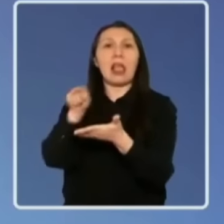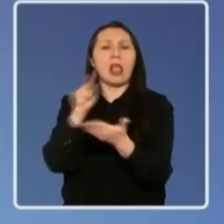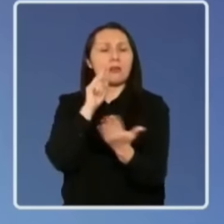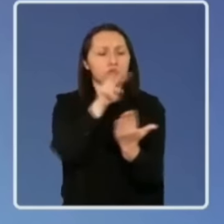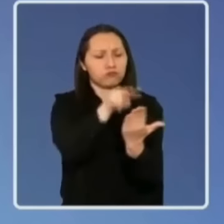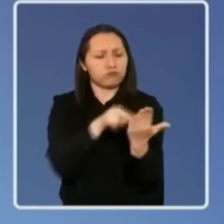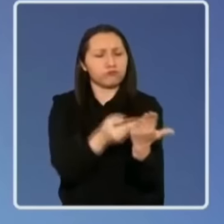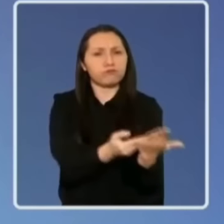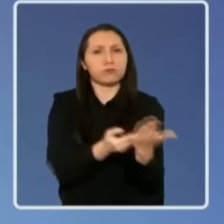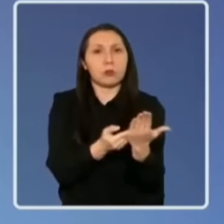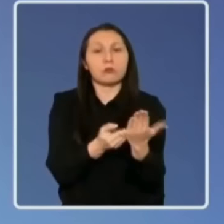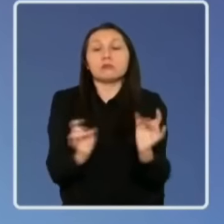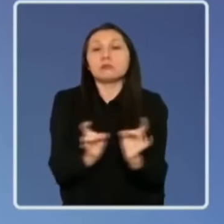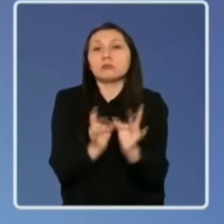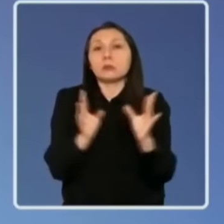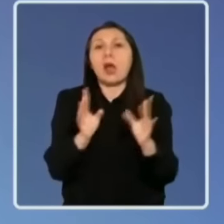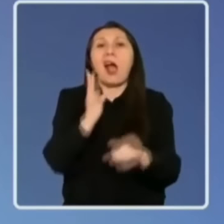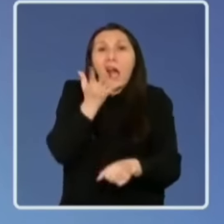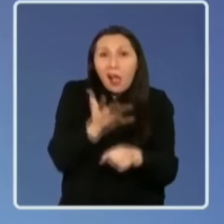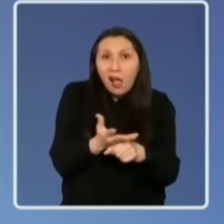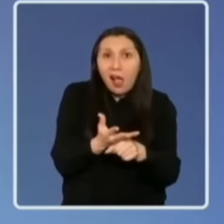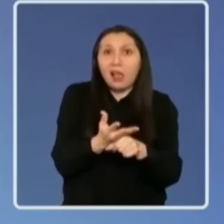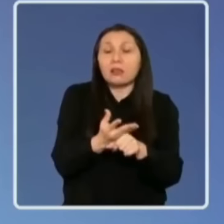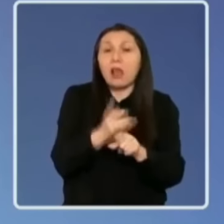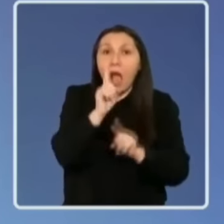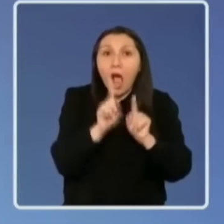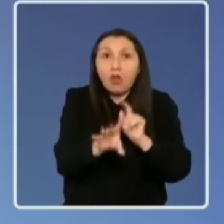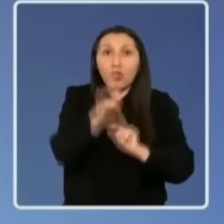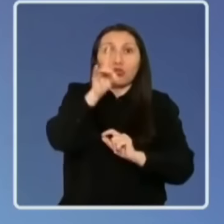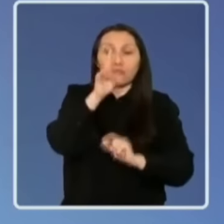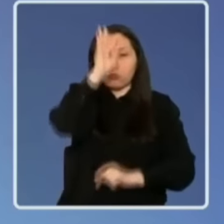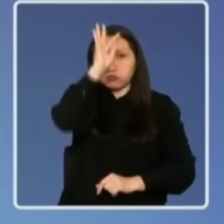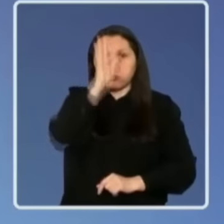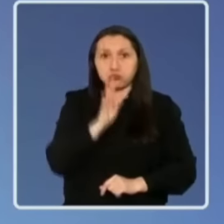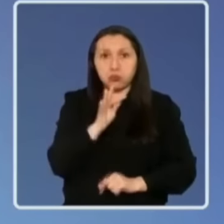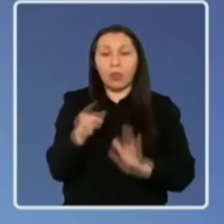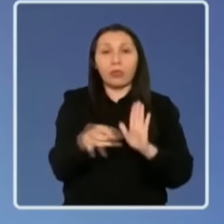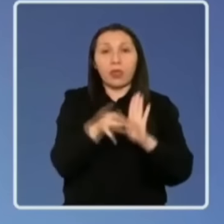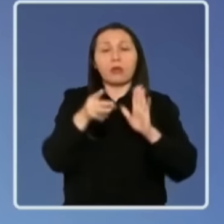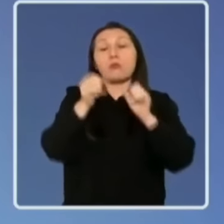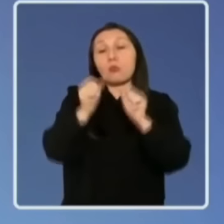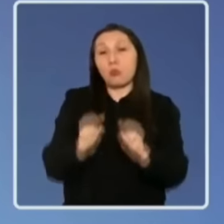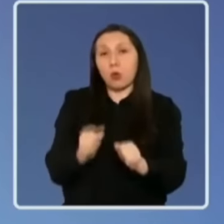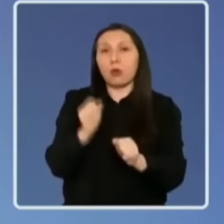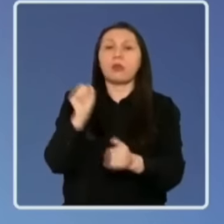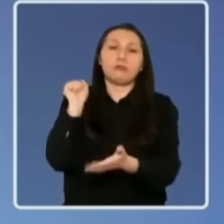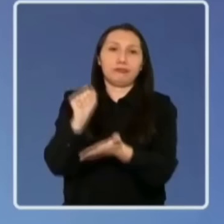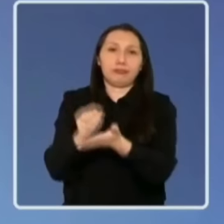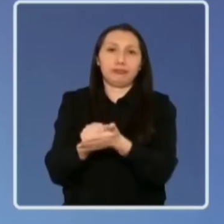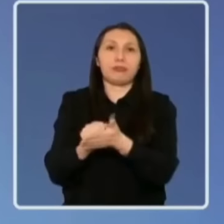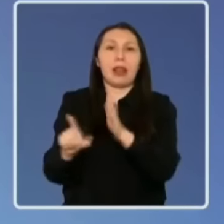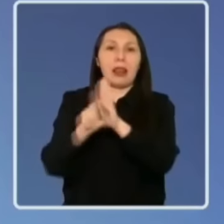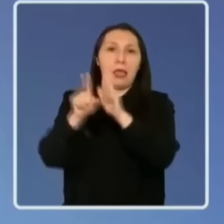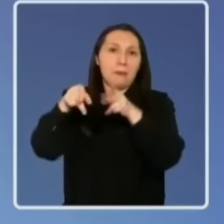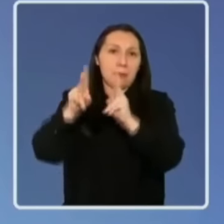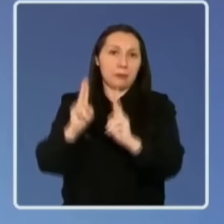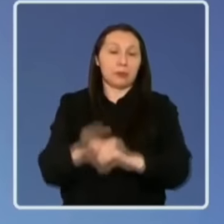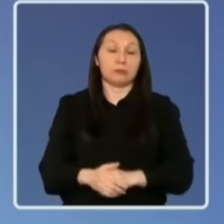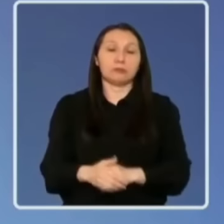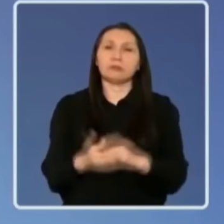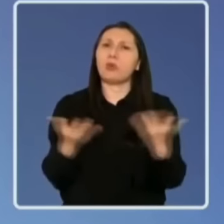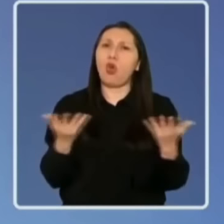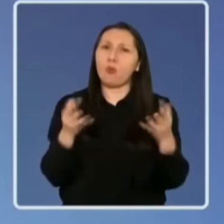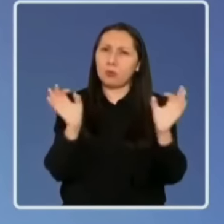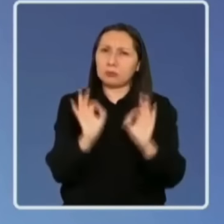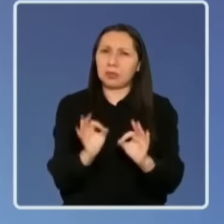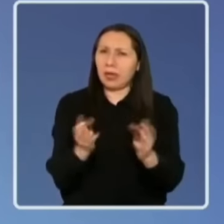antecedentes. En el caso de existir delitos funcionarios, ejerza la querella que le permite la ley en estos casos. Dicho de otro modo,